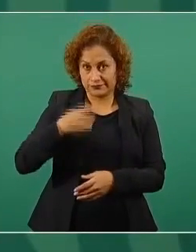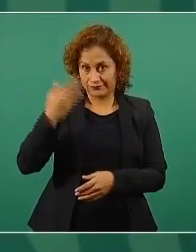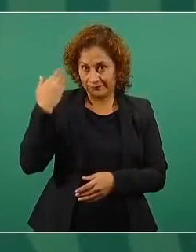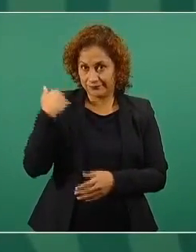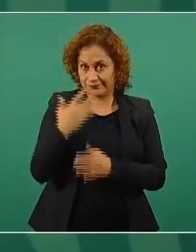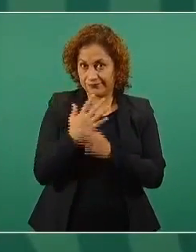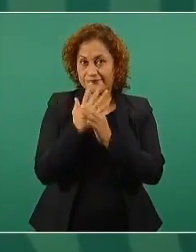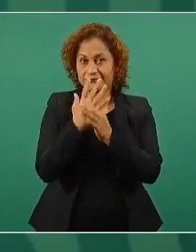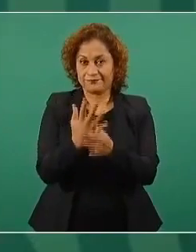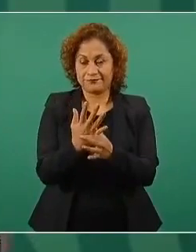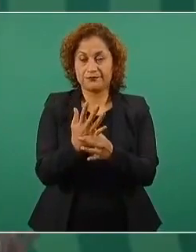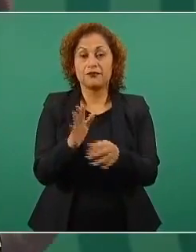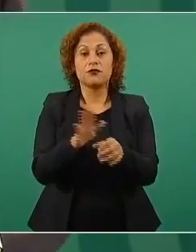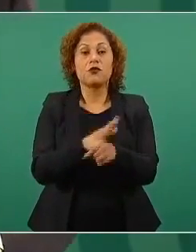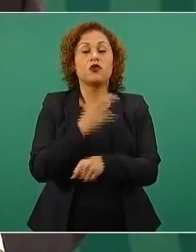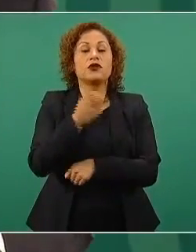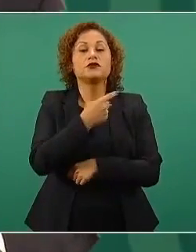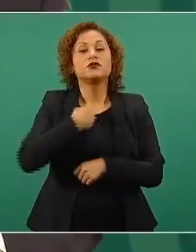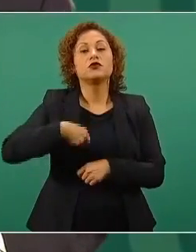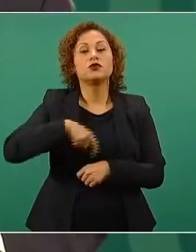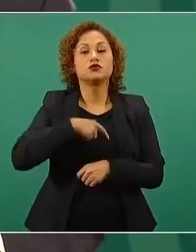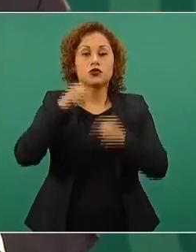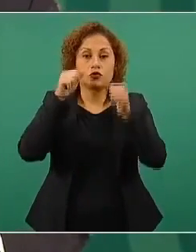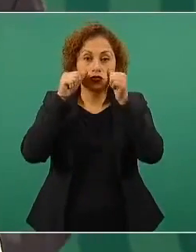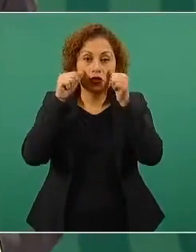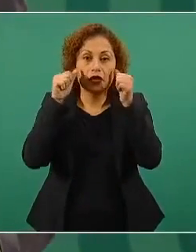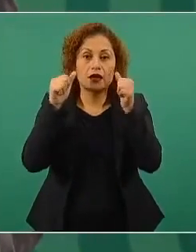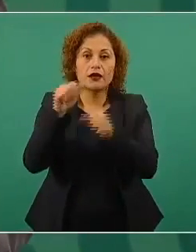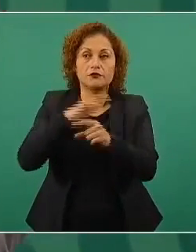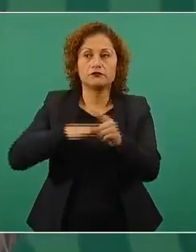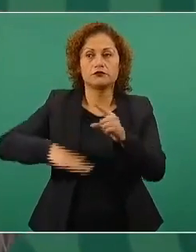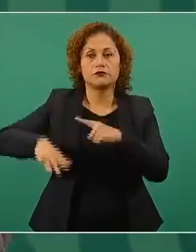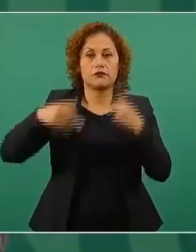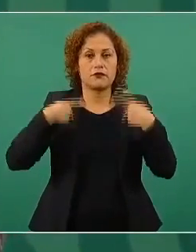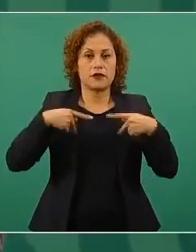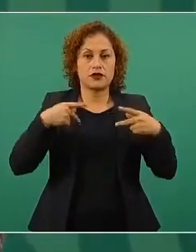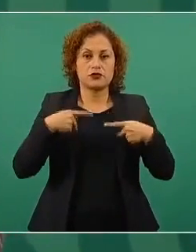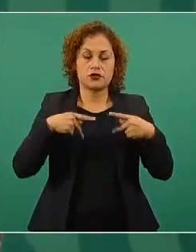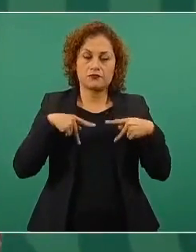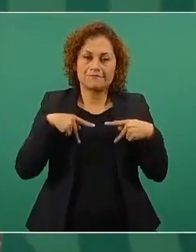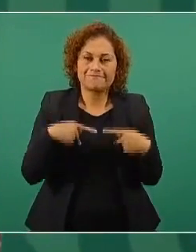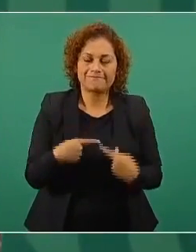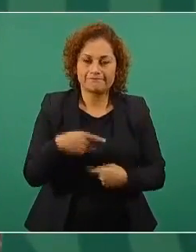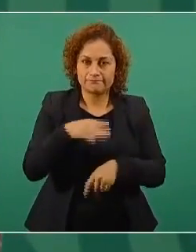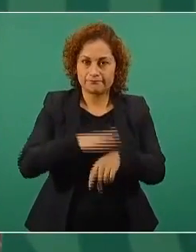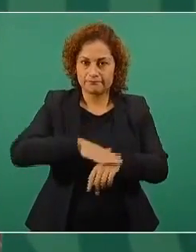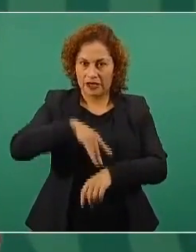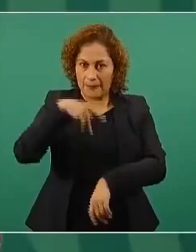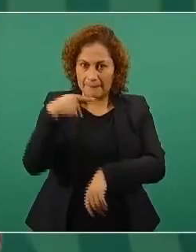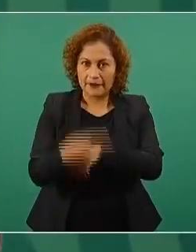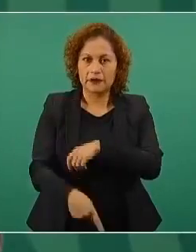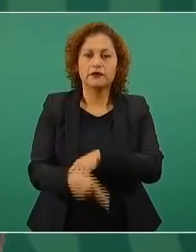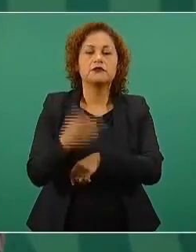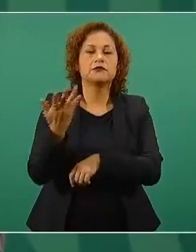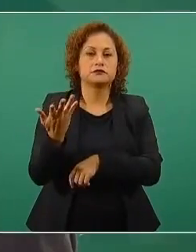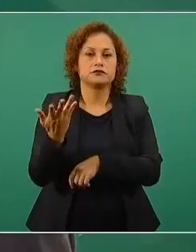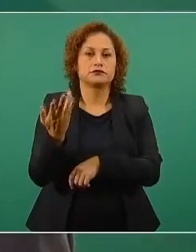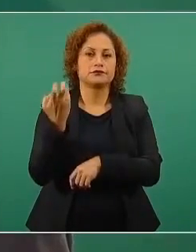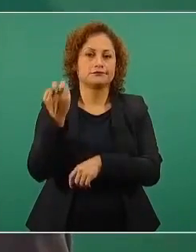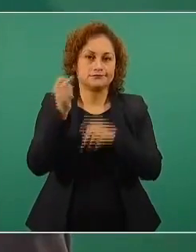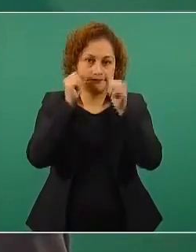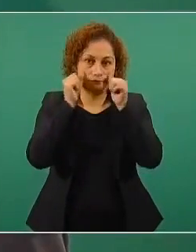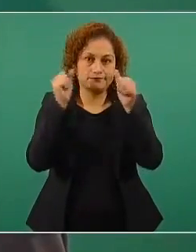Entonces, tenemos que proteger a los más vulnerables y eso todos debemos